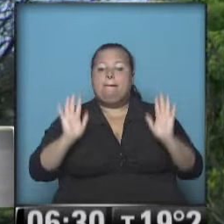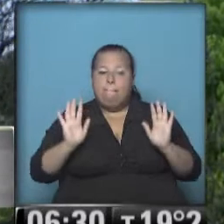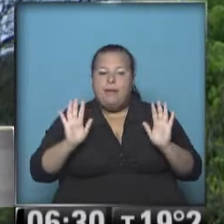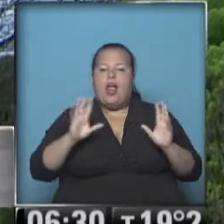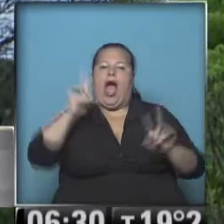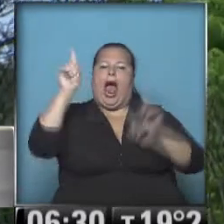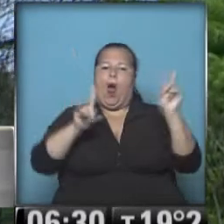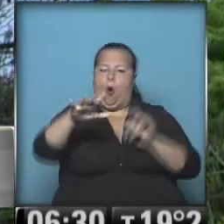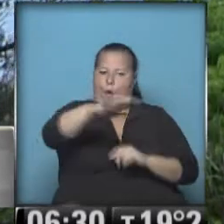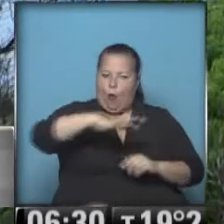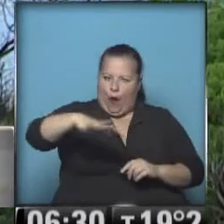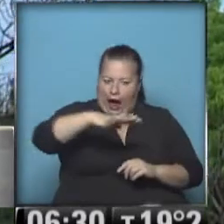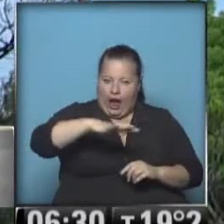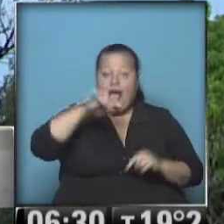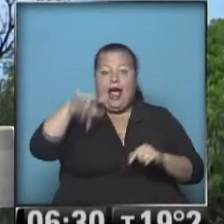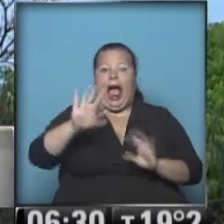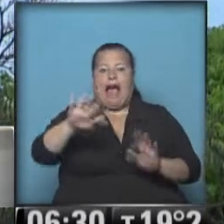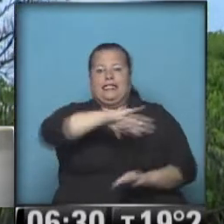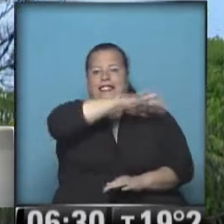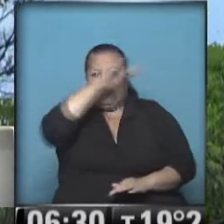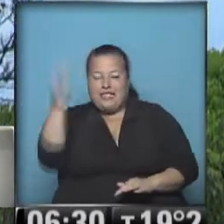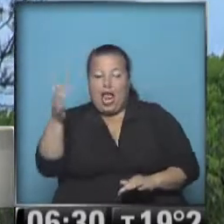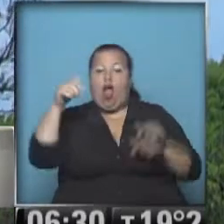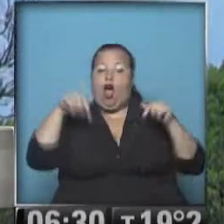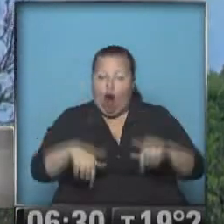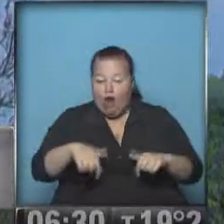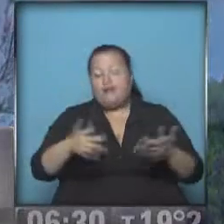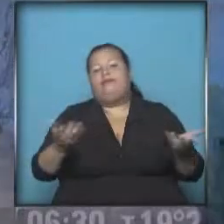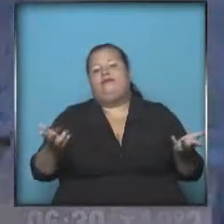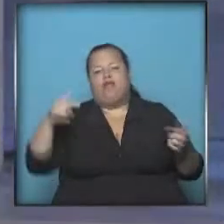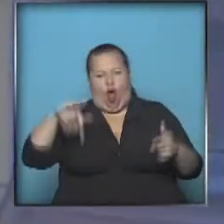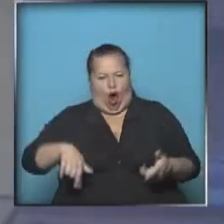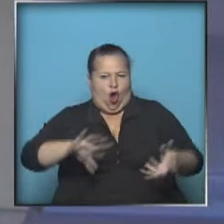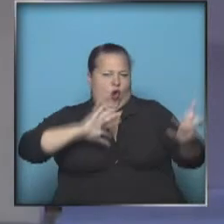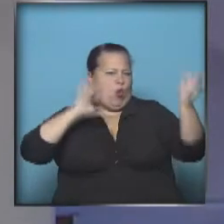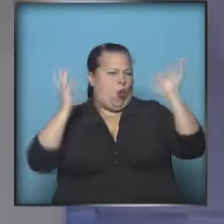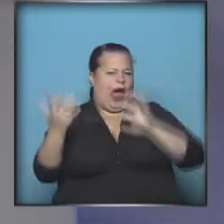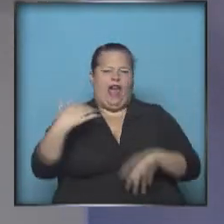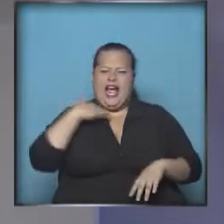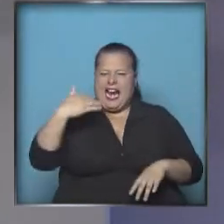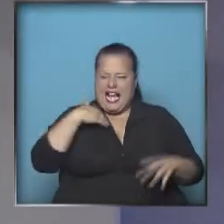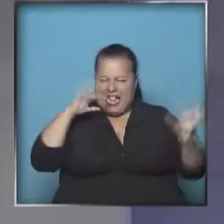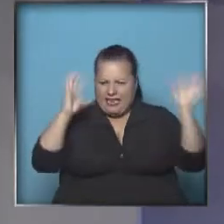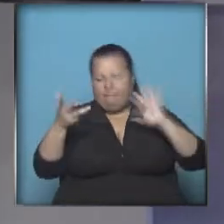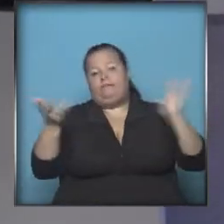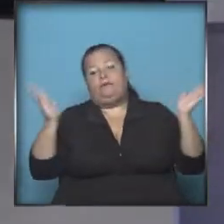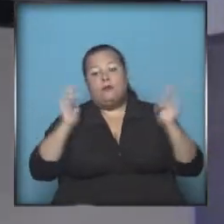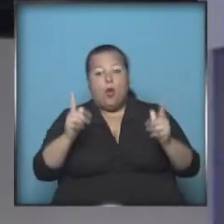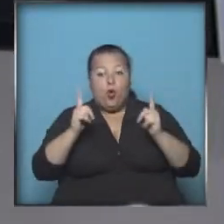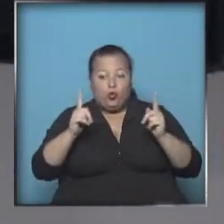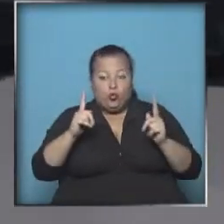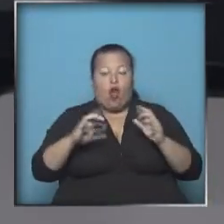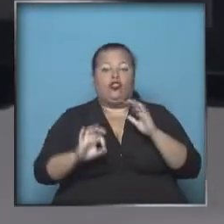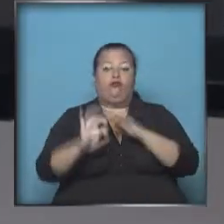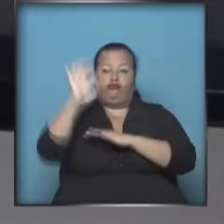aisladas. Y este es el cielazo que hoy, y hoy está renublado, gris, grisáceo, por ahí. ¡Qué suerte que el sol